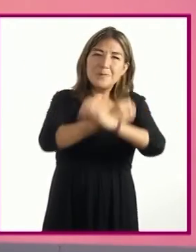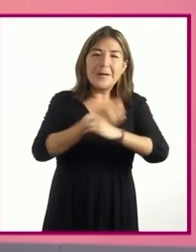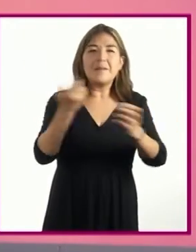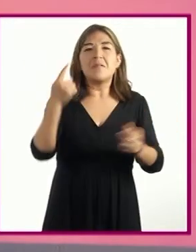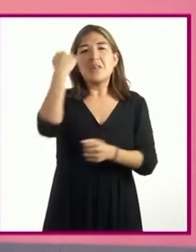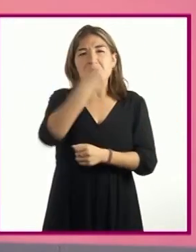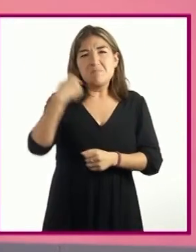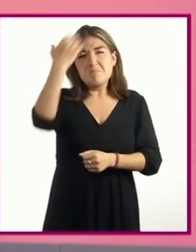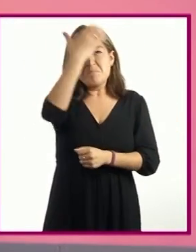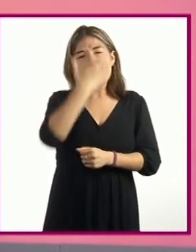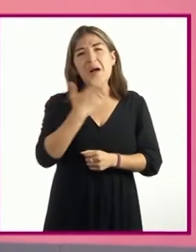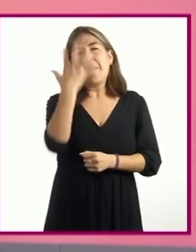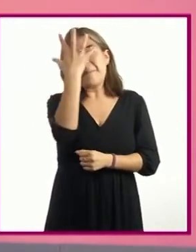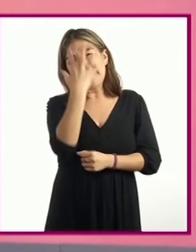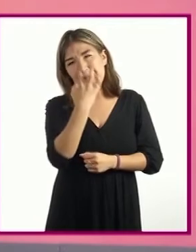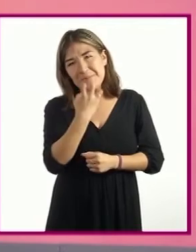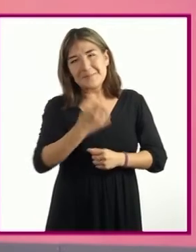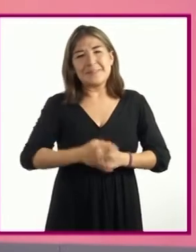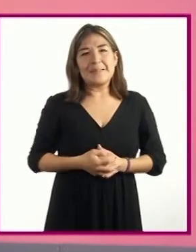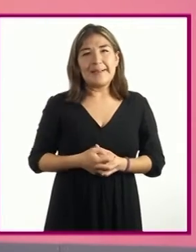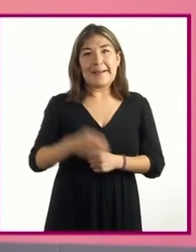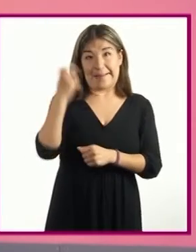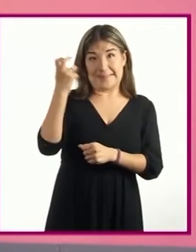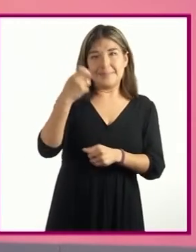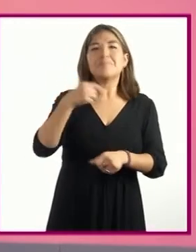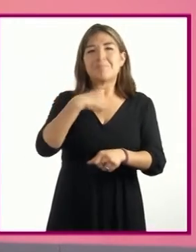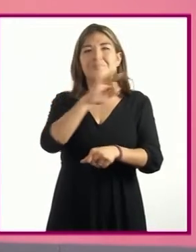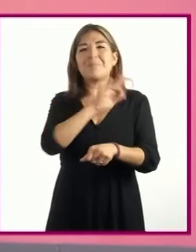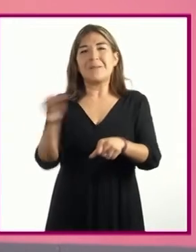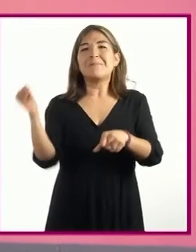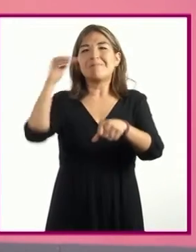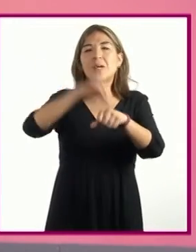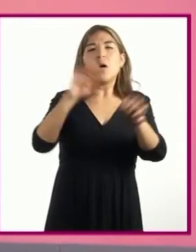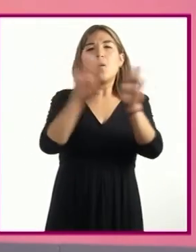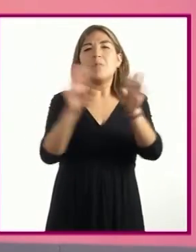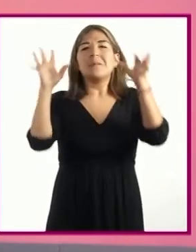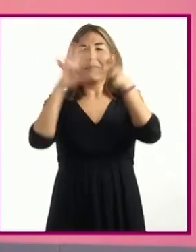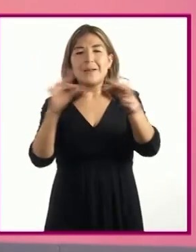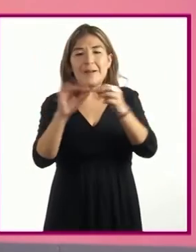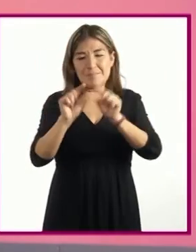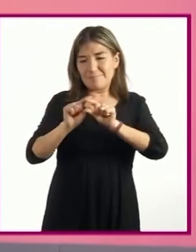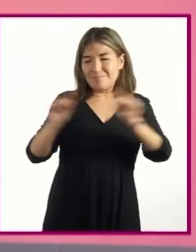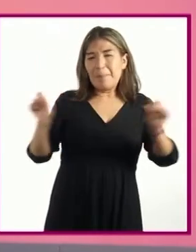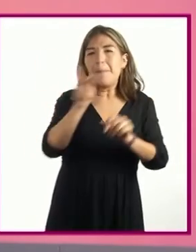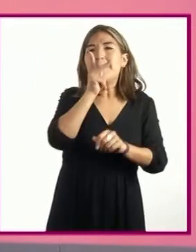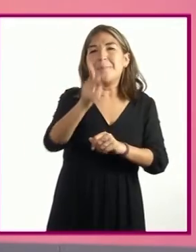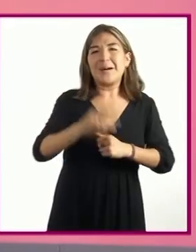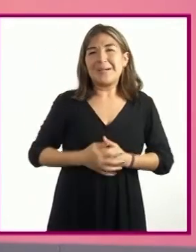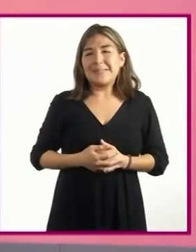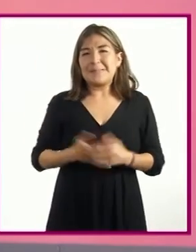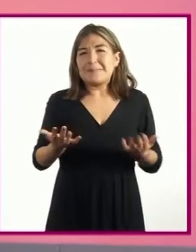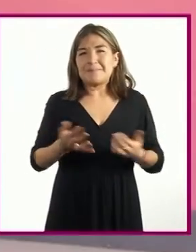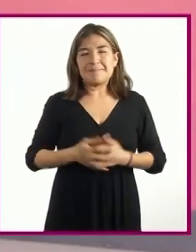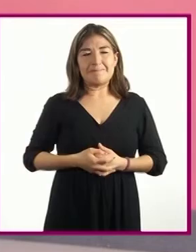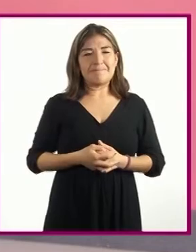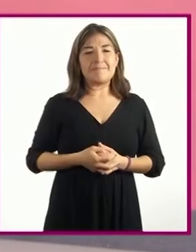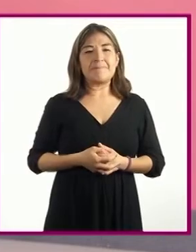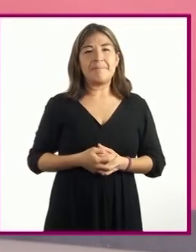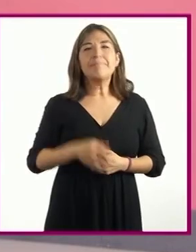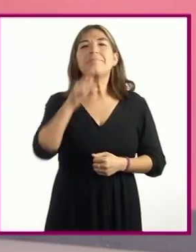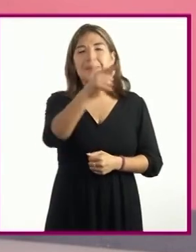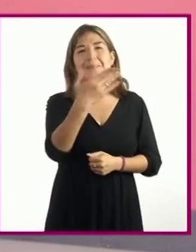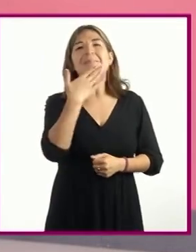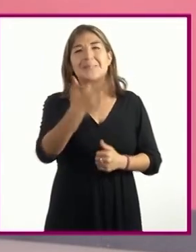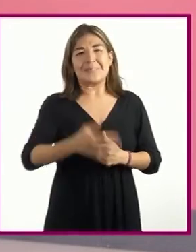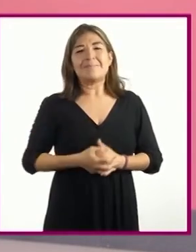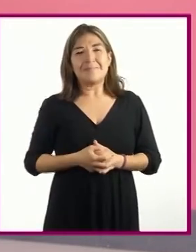cara de Robinson triste ahí puedo agregar al narrador diciendo algo que apoye la imagen muy bien